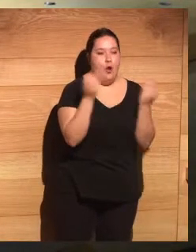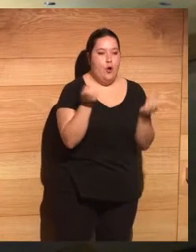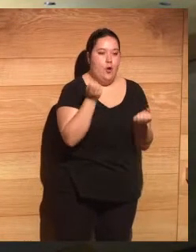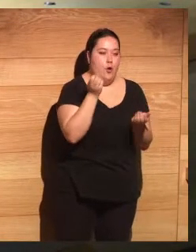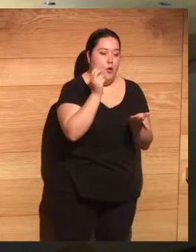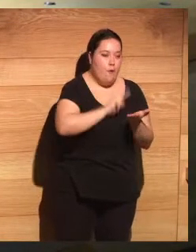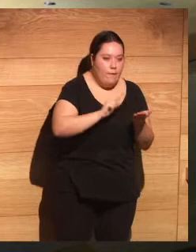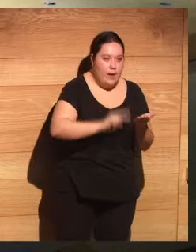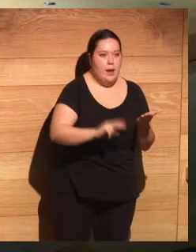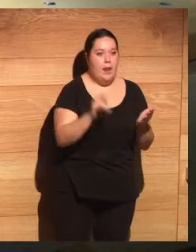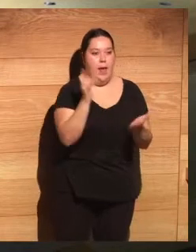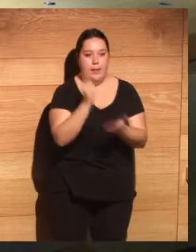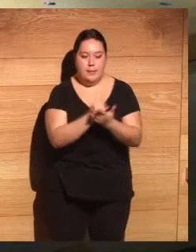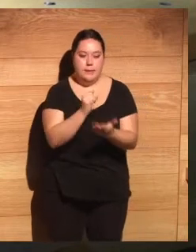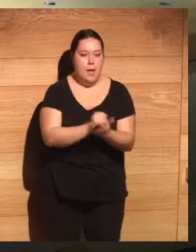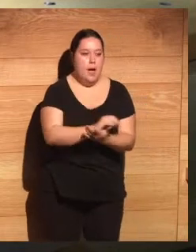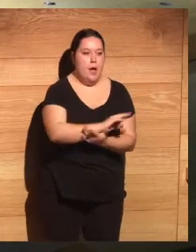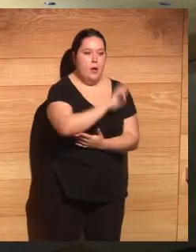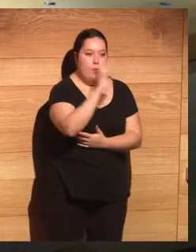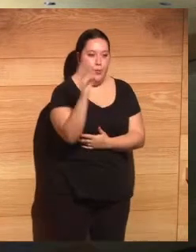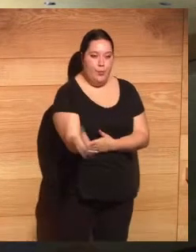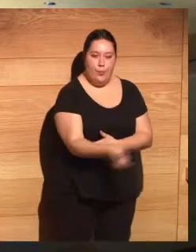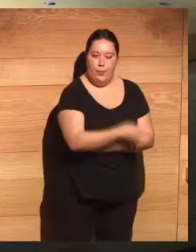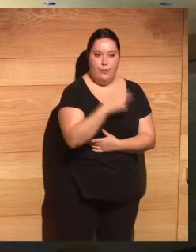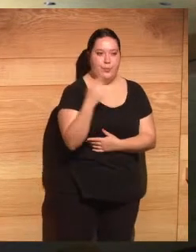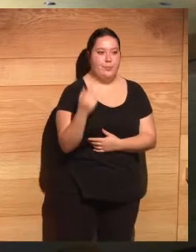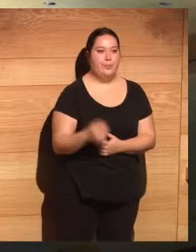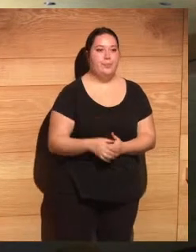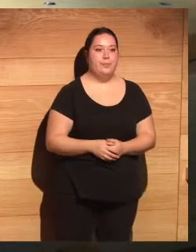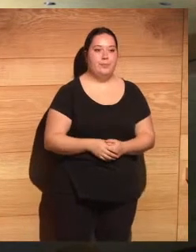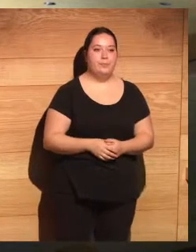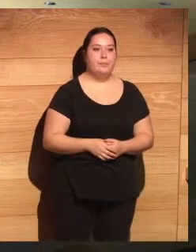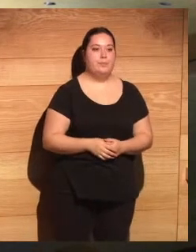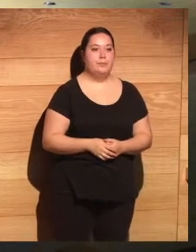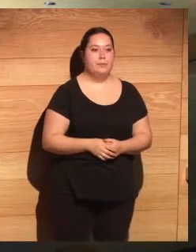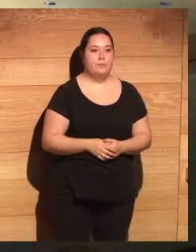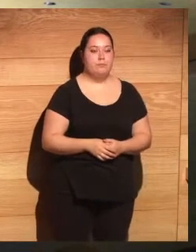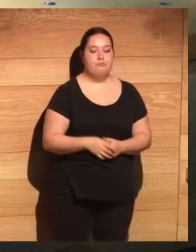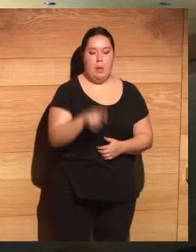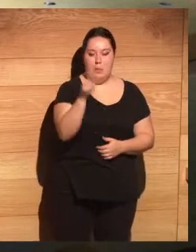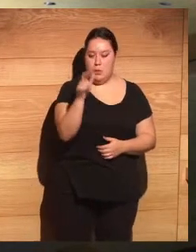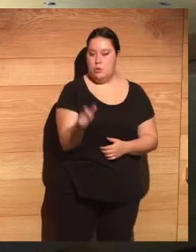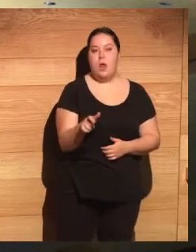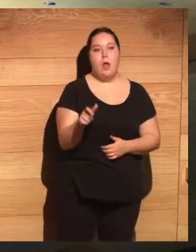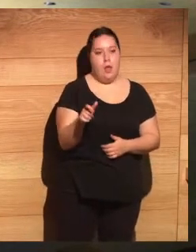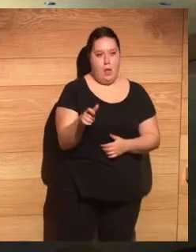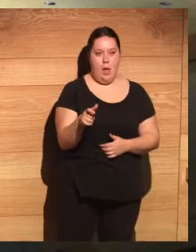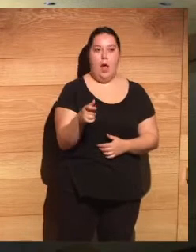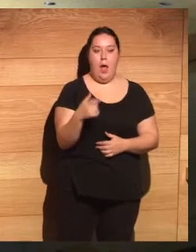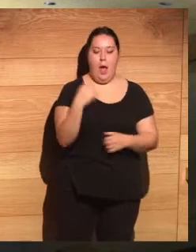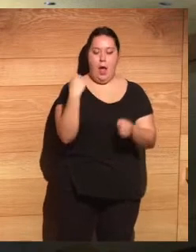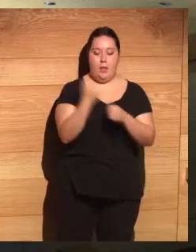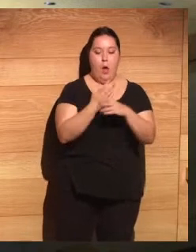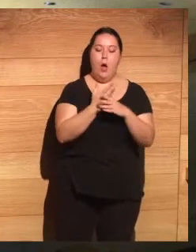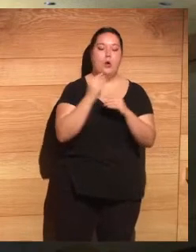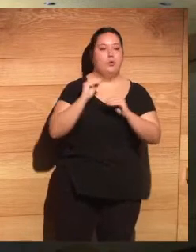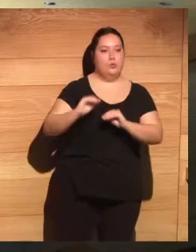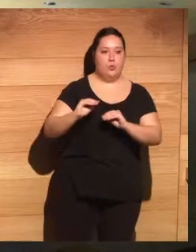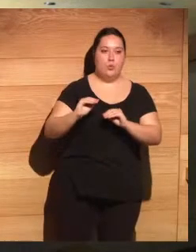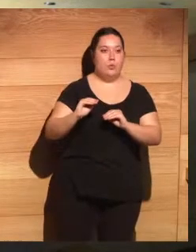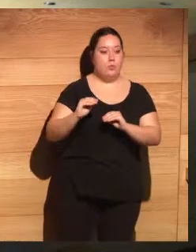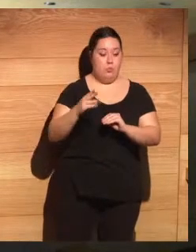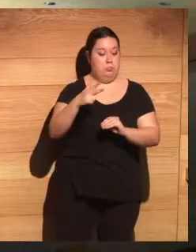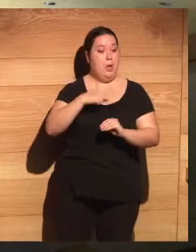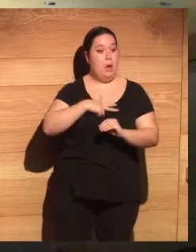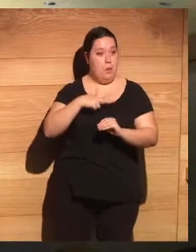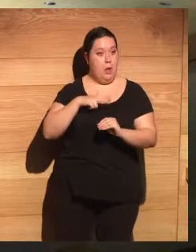y además abogado del Council of Baker McKenzie, persona que desarrolla su actividad profesional como